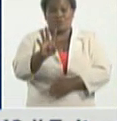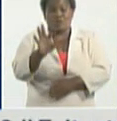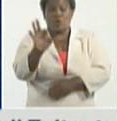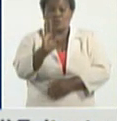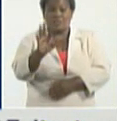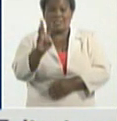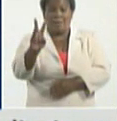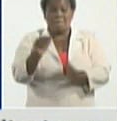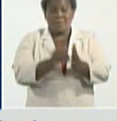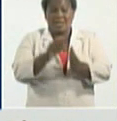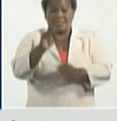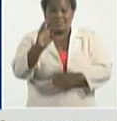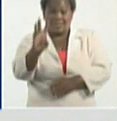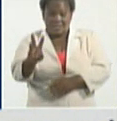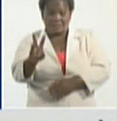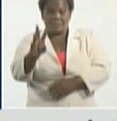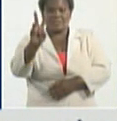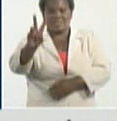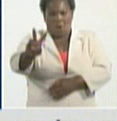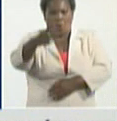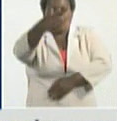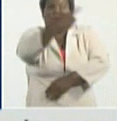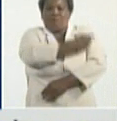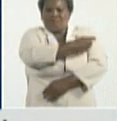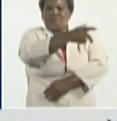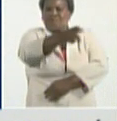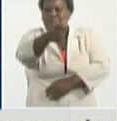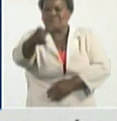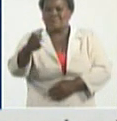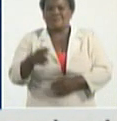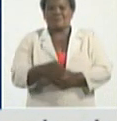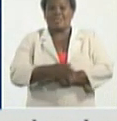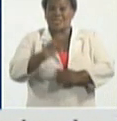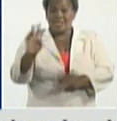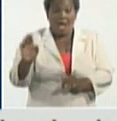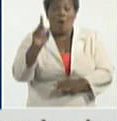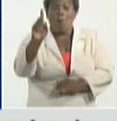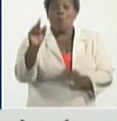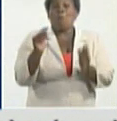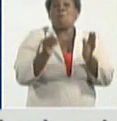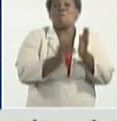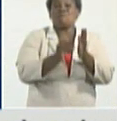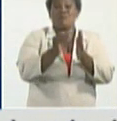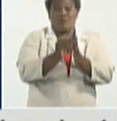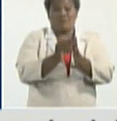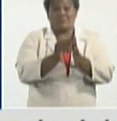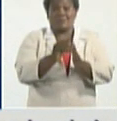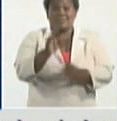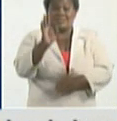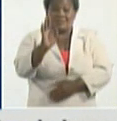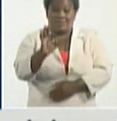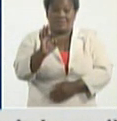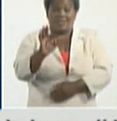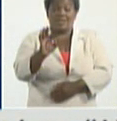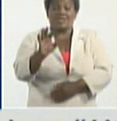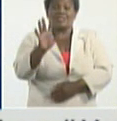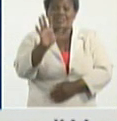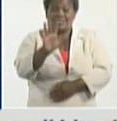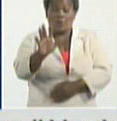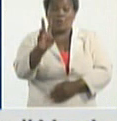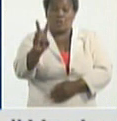una segunda dosis y ya un millón setecientos cincuenta y dos mil